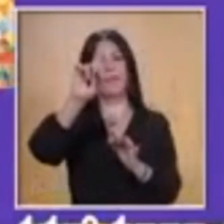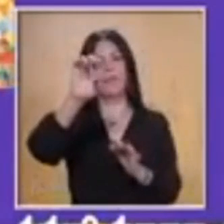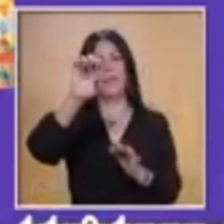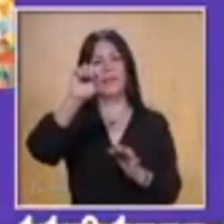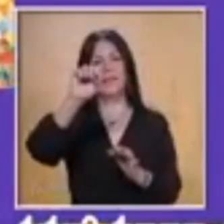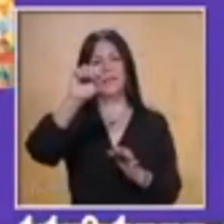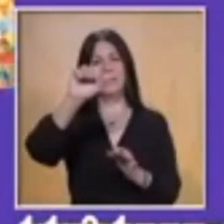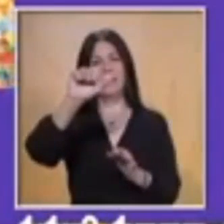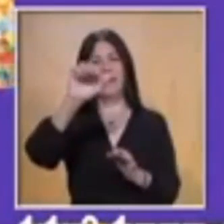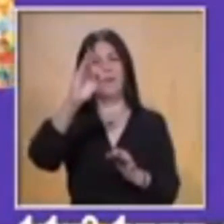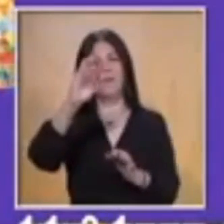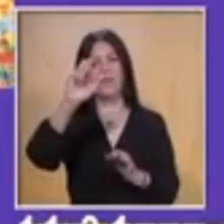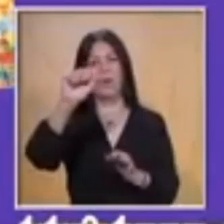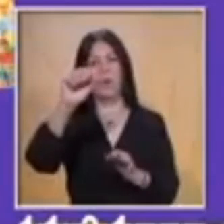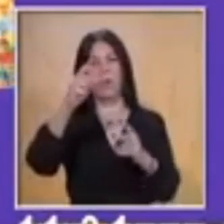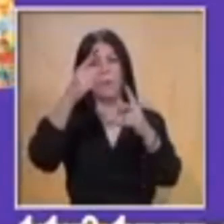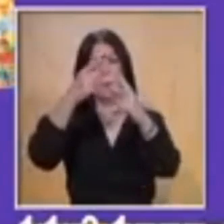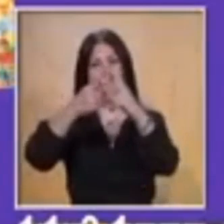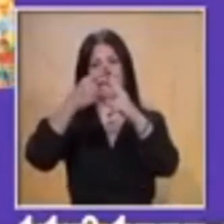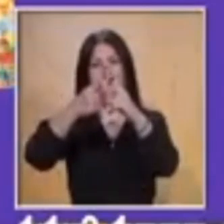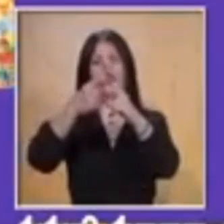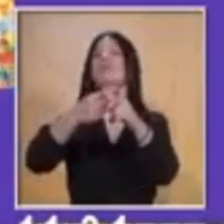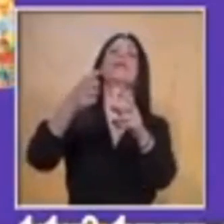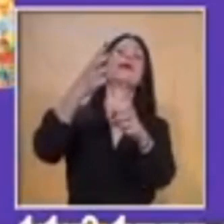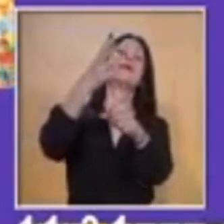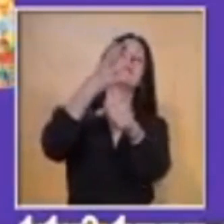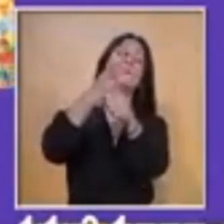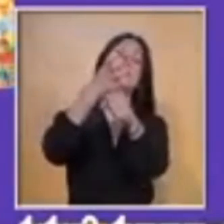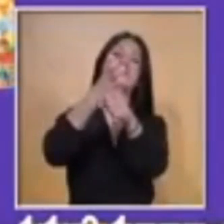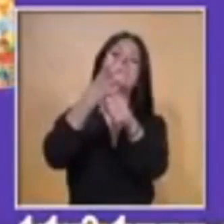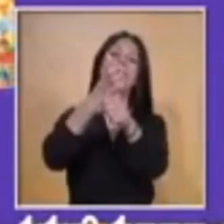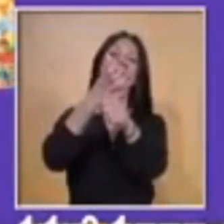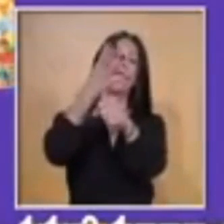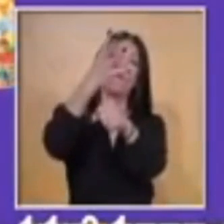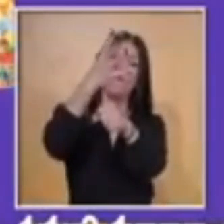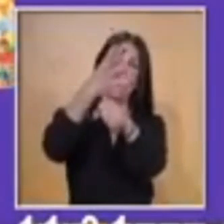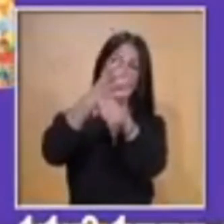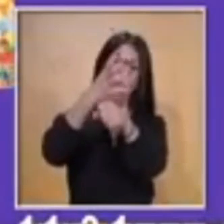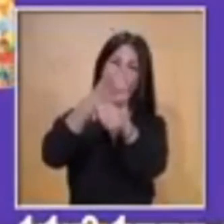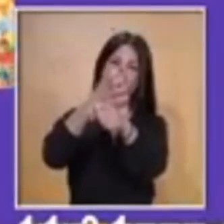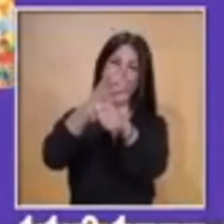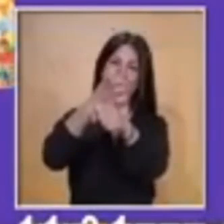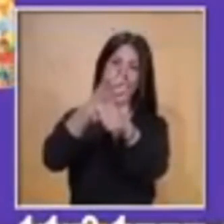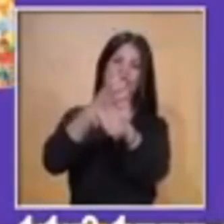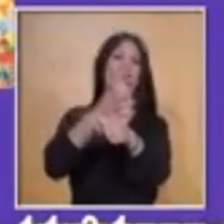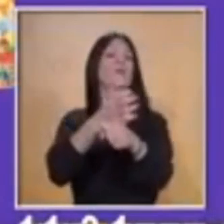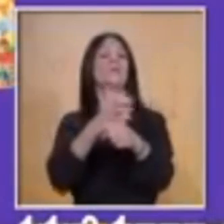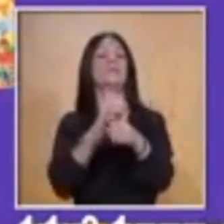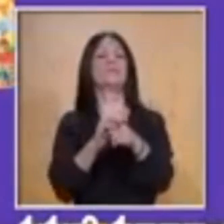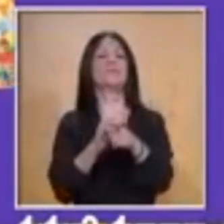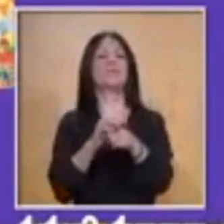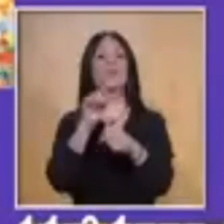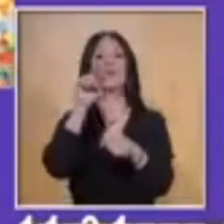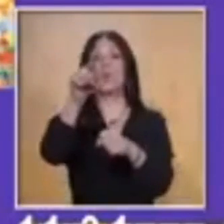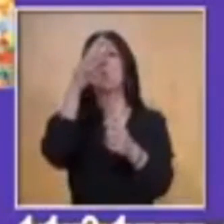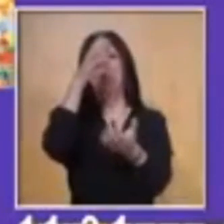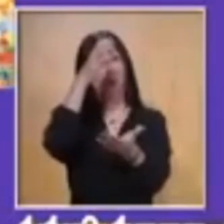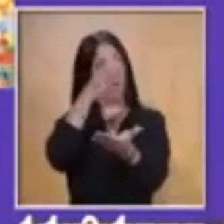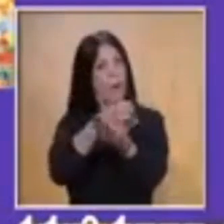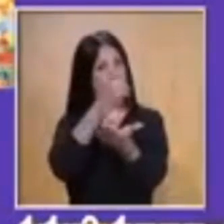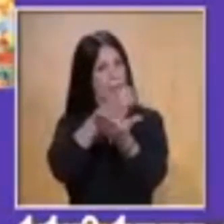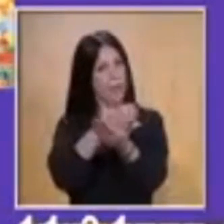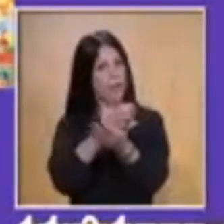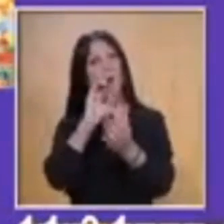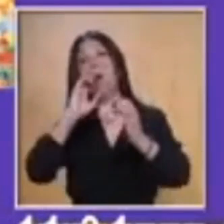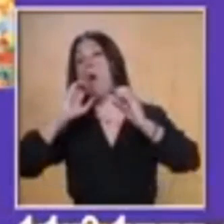correspondientes a los grados de tercero y cuarto grado de primaria. Tu libreta u hojas de